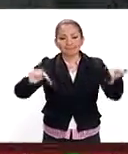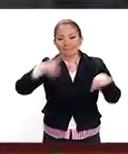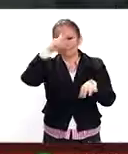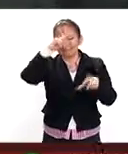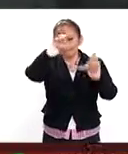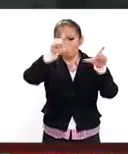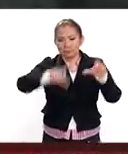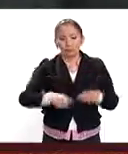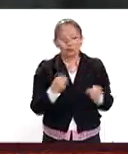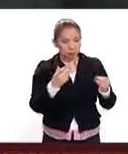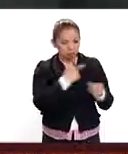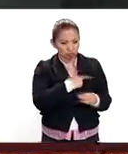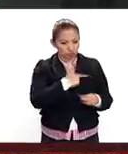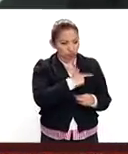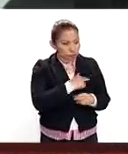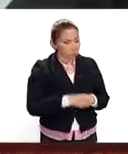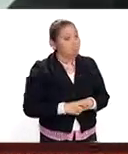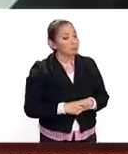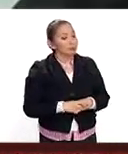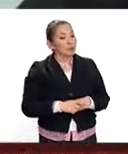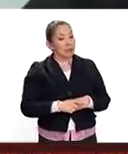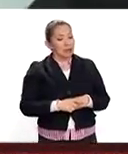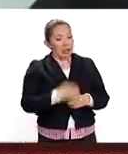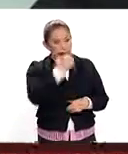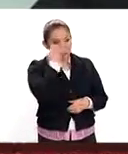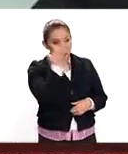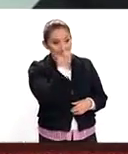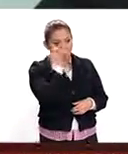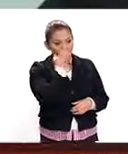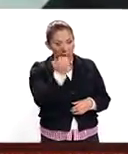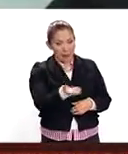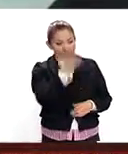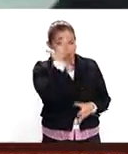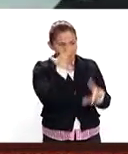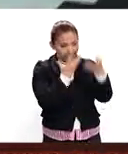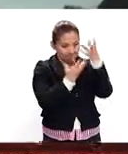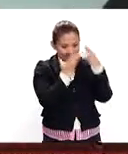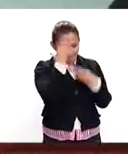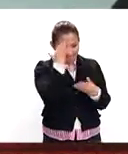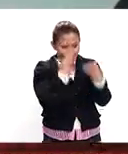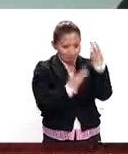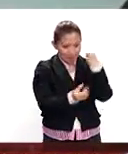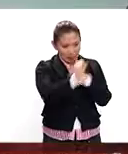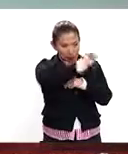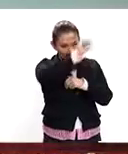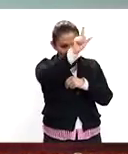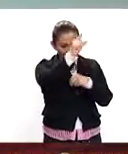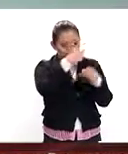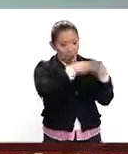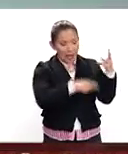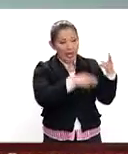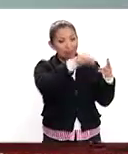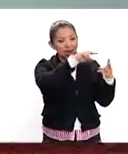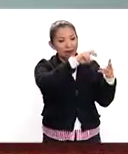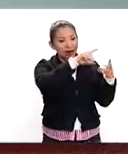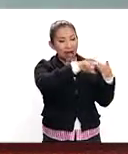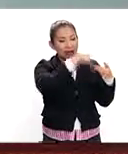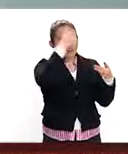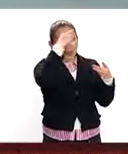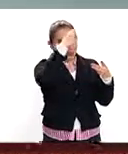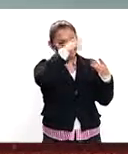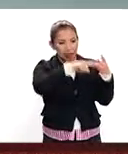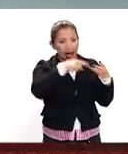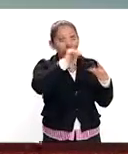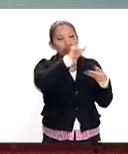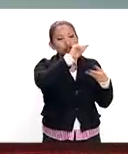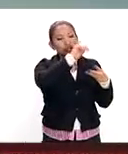el país. Claro, con mucho gusto. Las escuelas de formación profesional, Escuela Naval, Escuela de Enfermería,